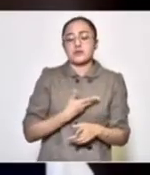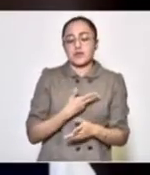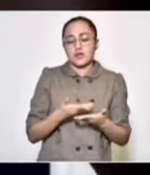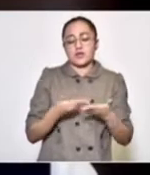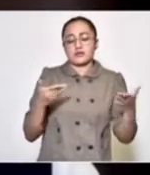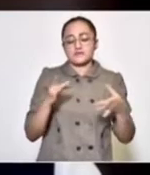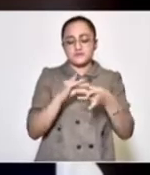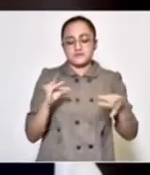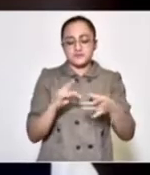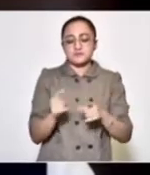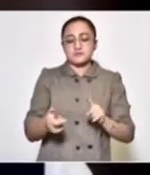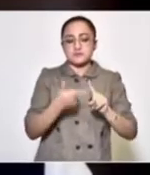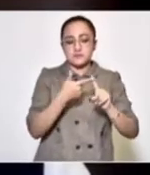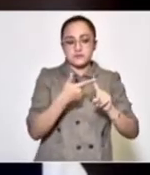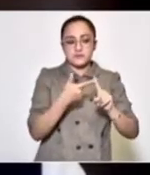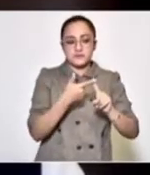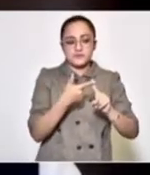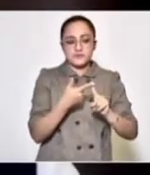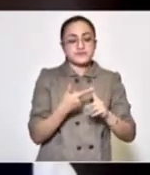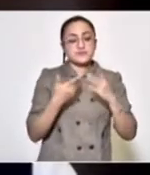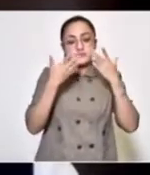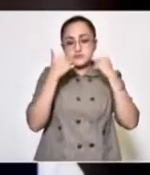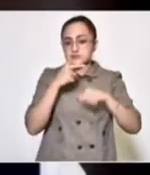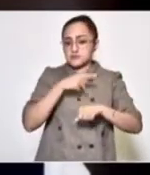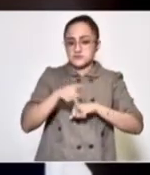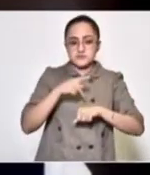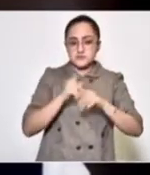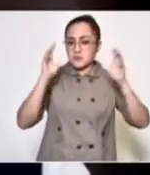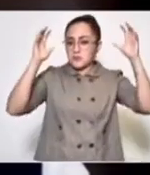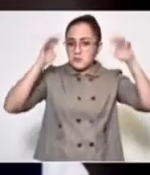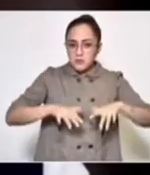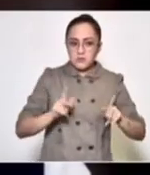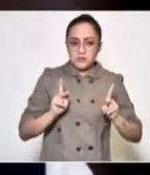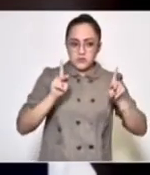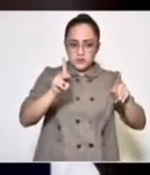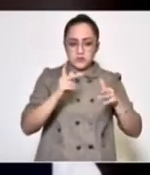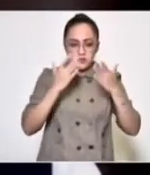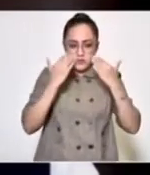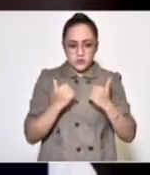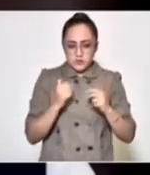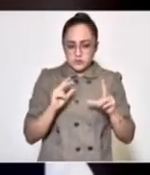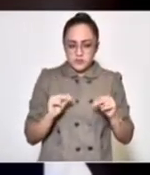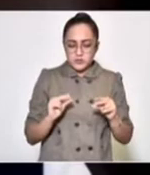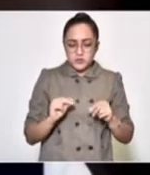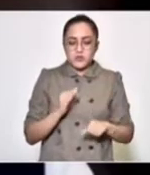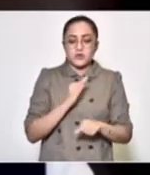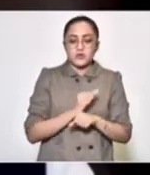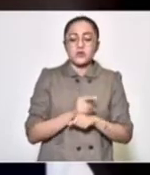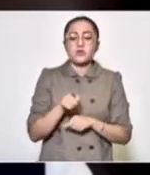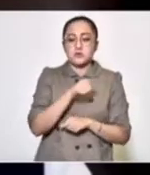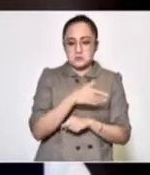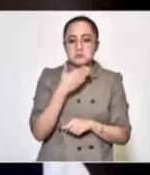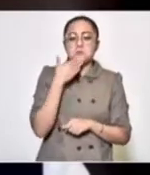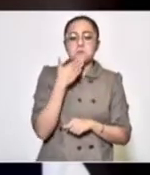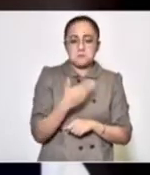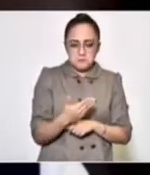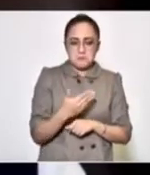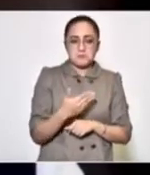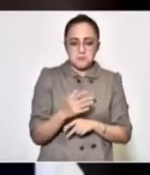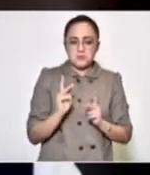siguiente. Uno, no están en riesgo de colapso los puentes, indicando que las estructuras se encuentran en buenas condiciones,